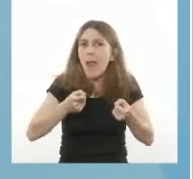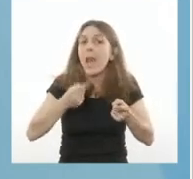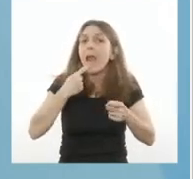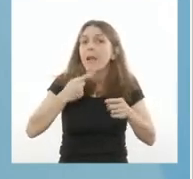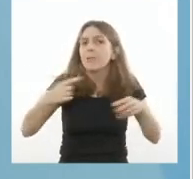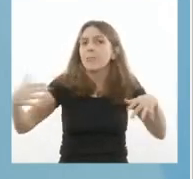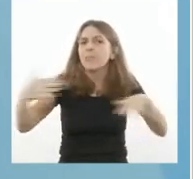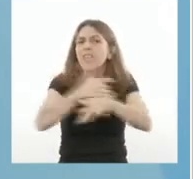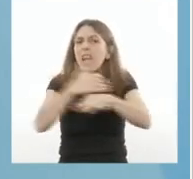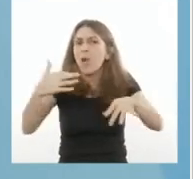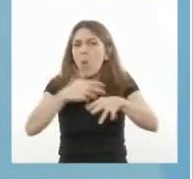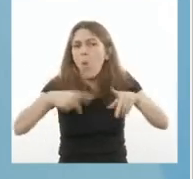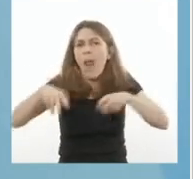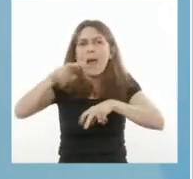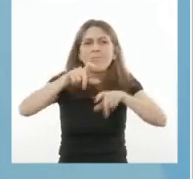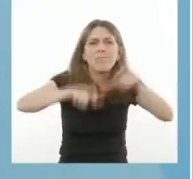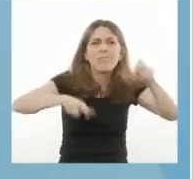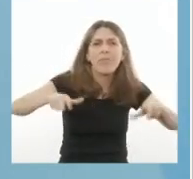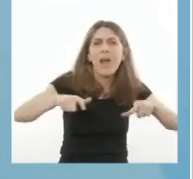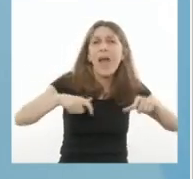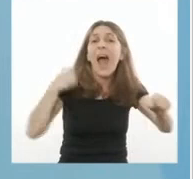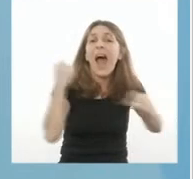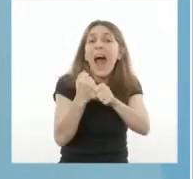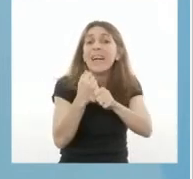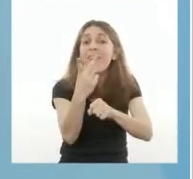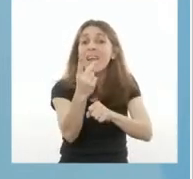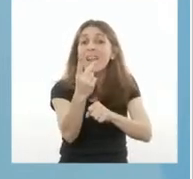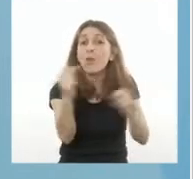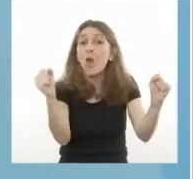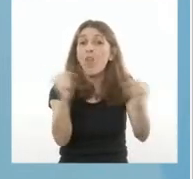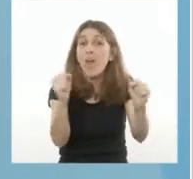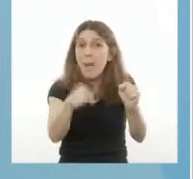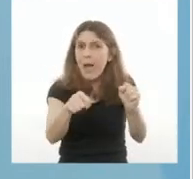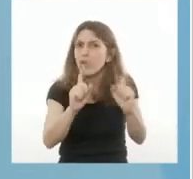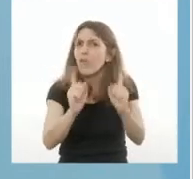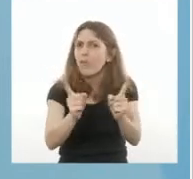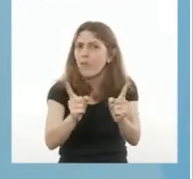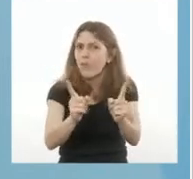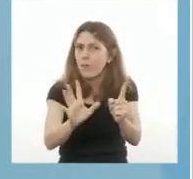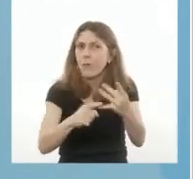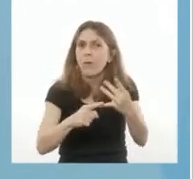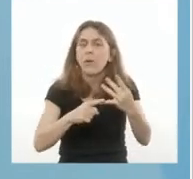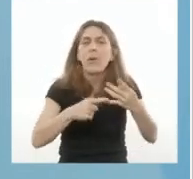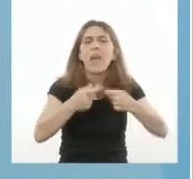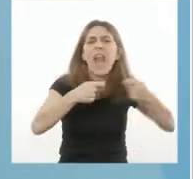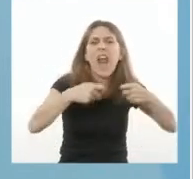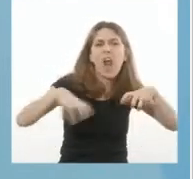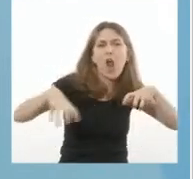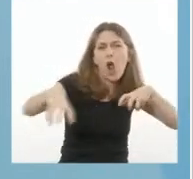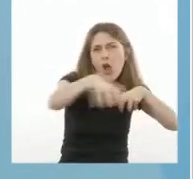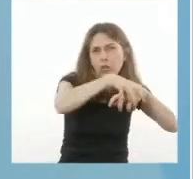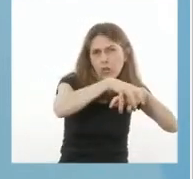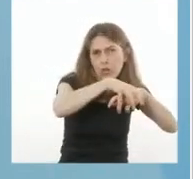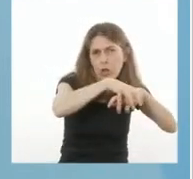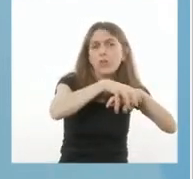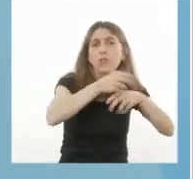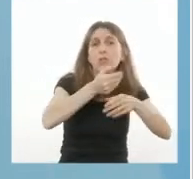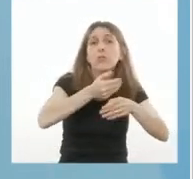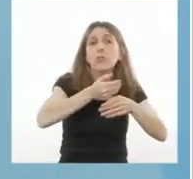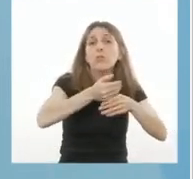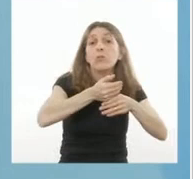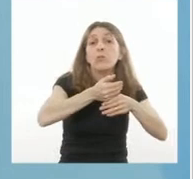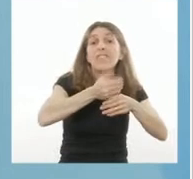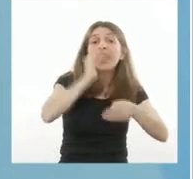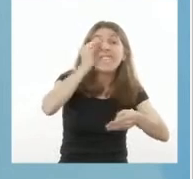y otras actividades hasta el 21 de mayo. Los locales comerciales funcionarán hasta las